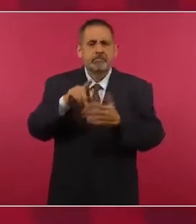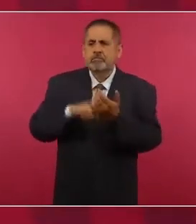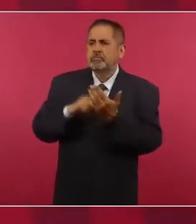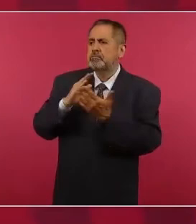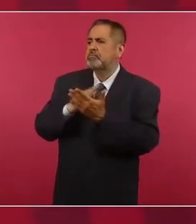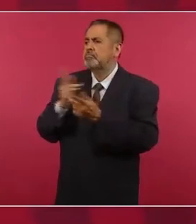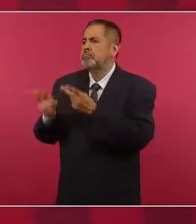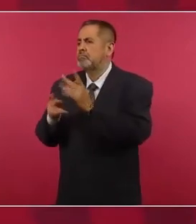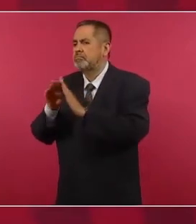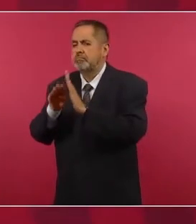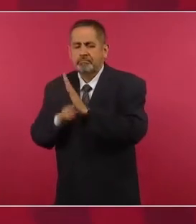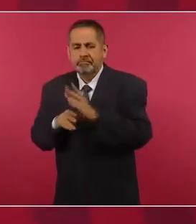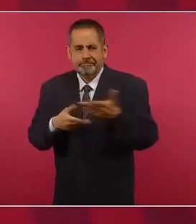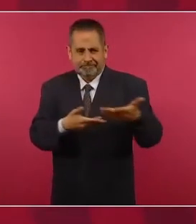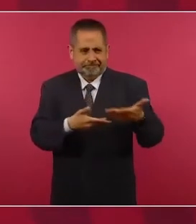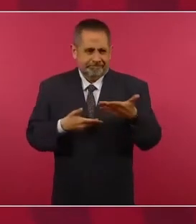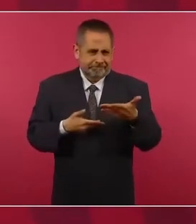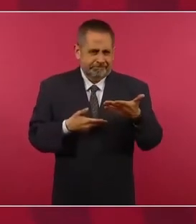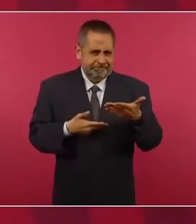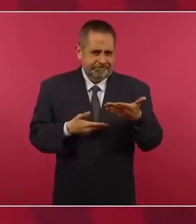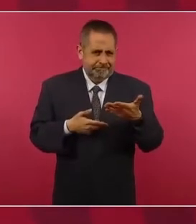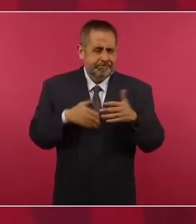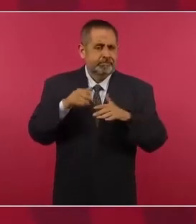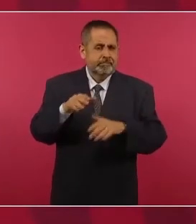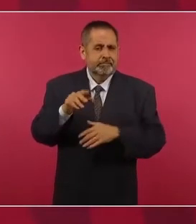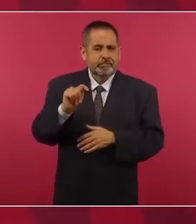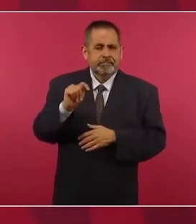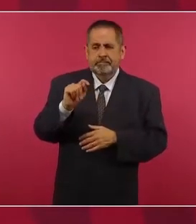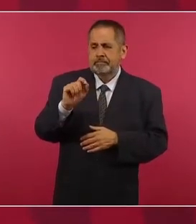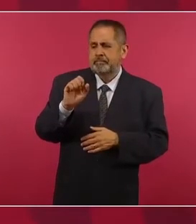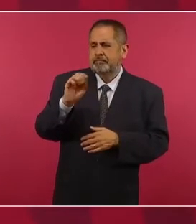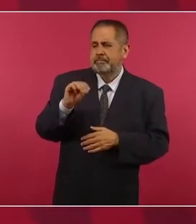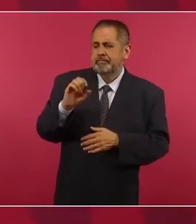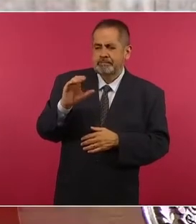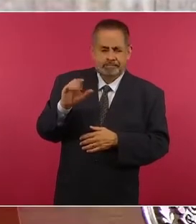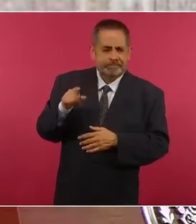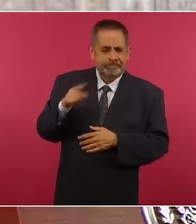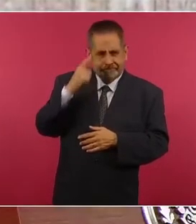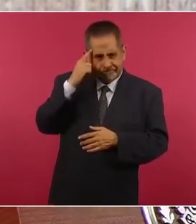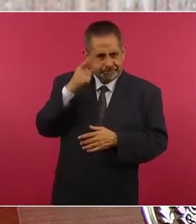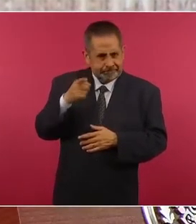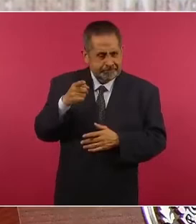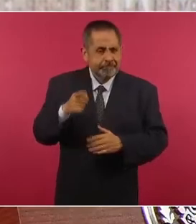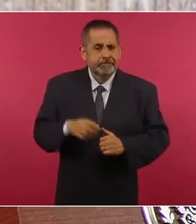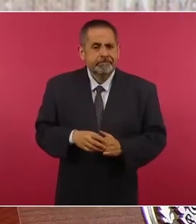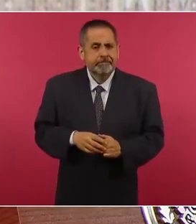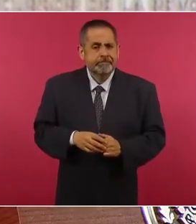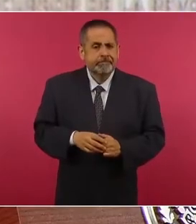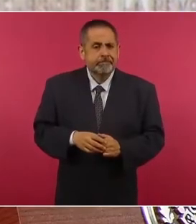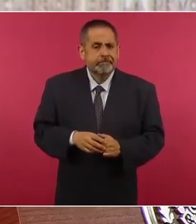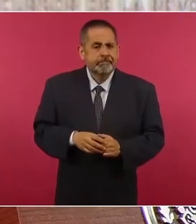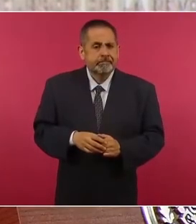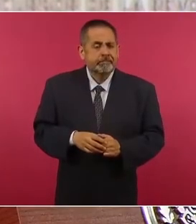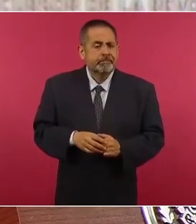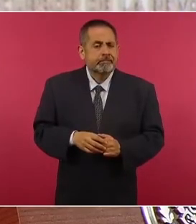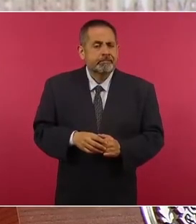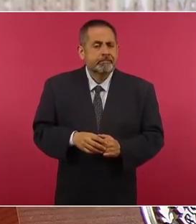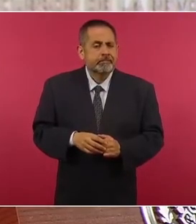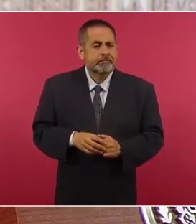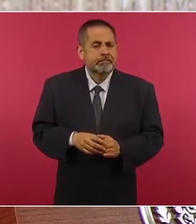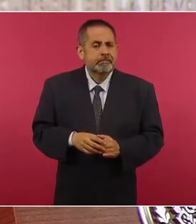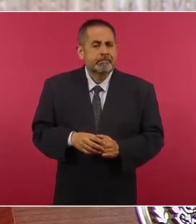del tratado por la cuestión